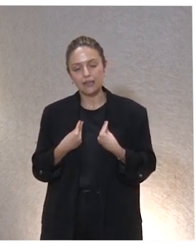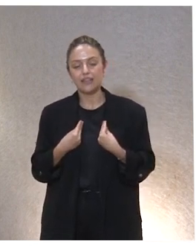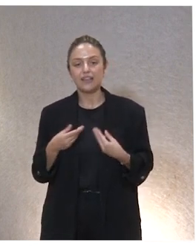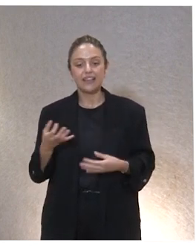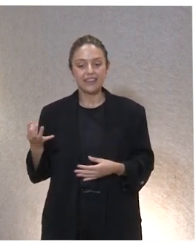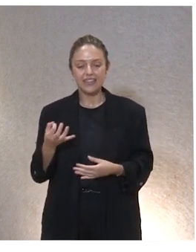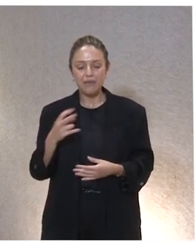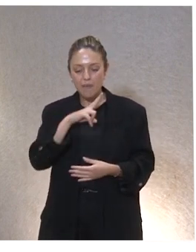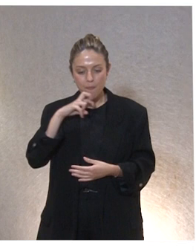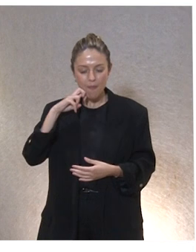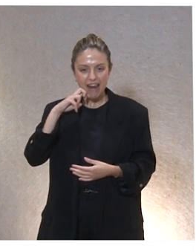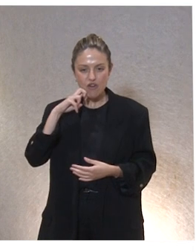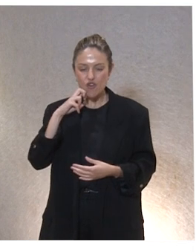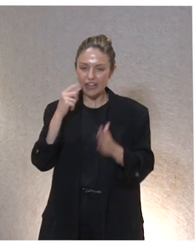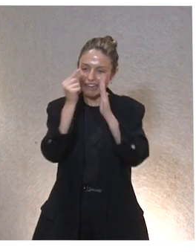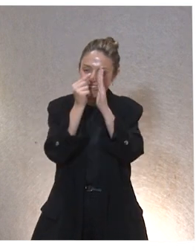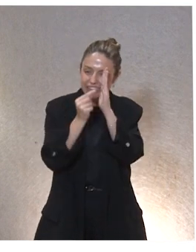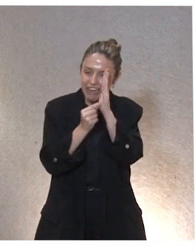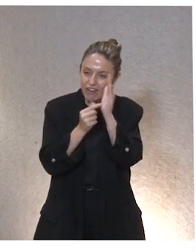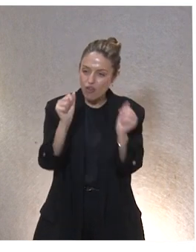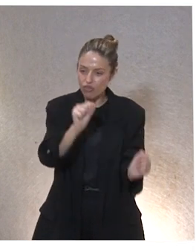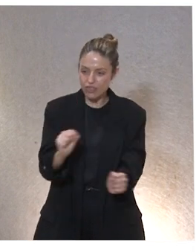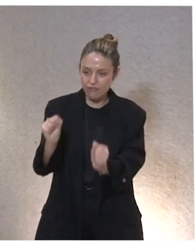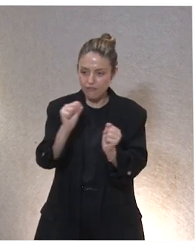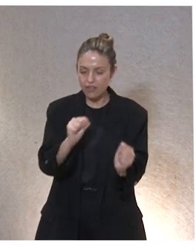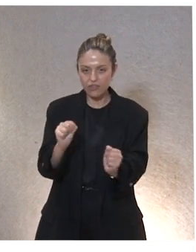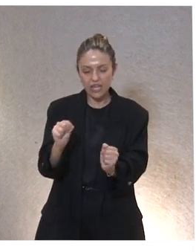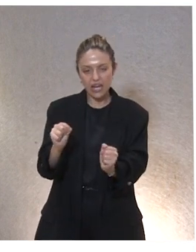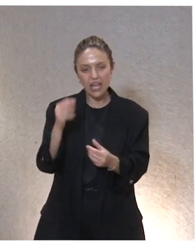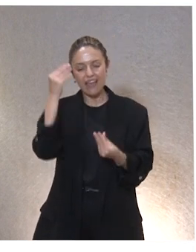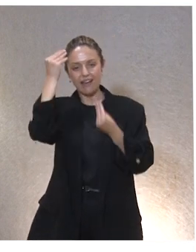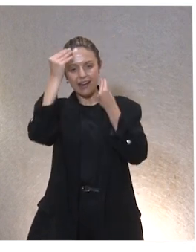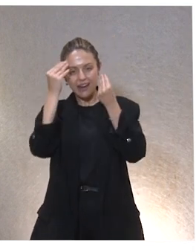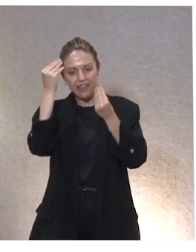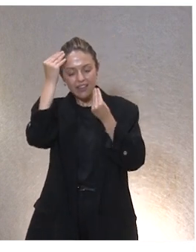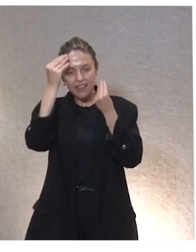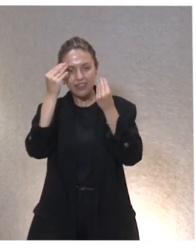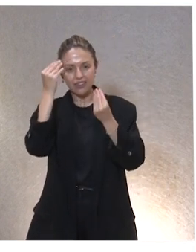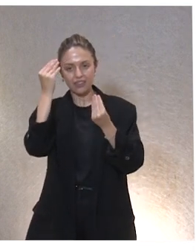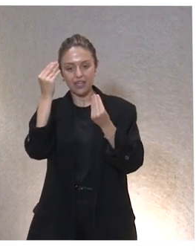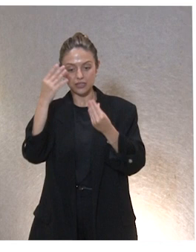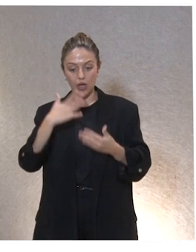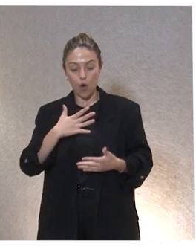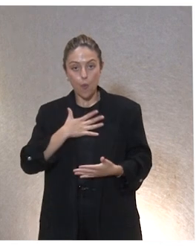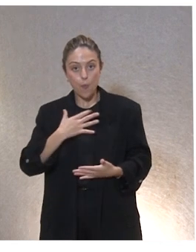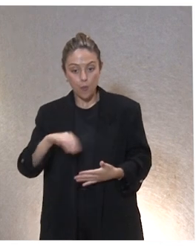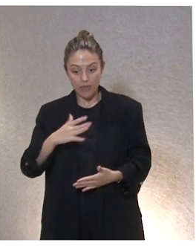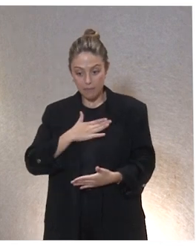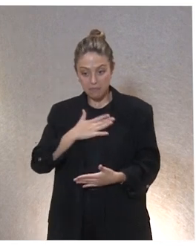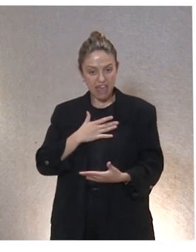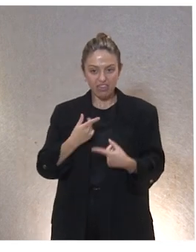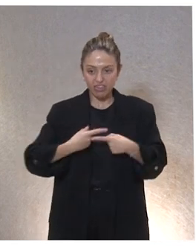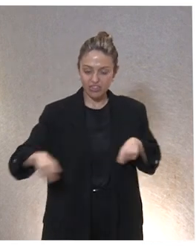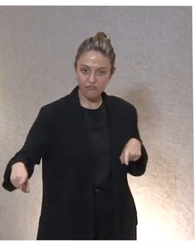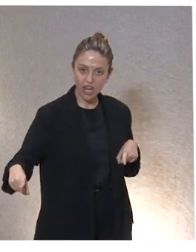de defender ese criterio el valor de defender esas creencias que a lo mejor no tienen nada que ver con las nuestras una parte